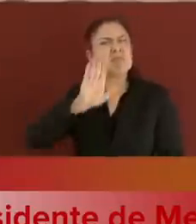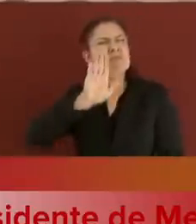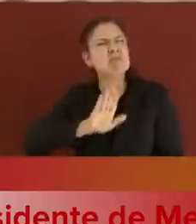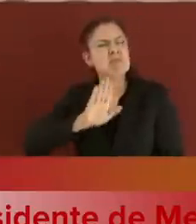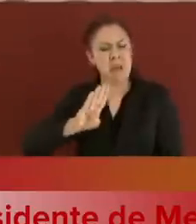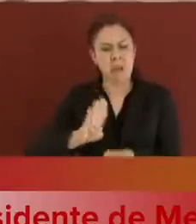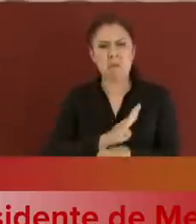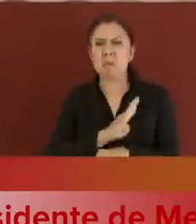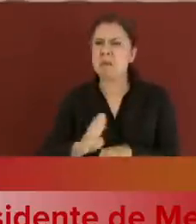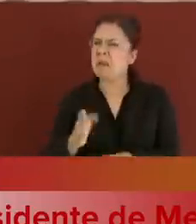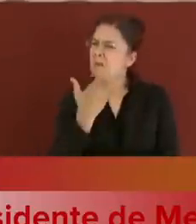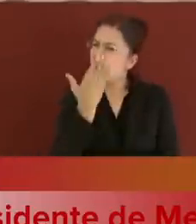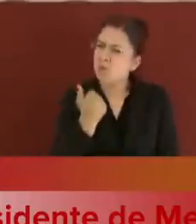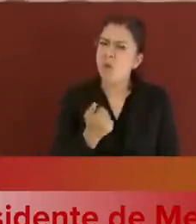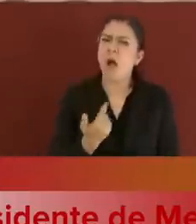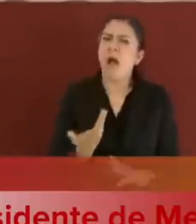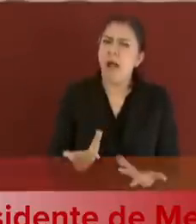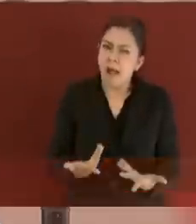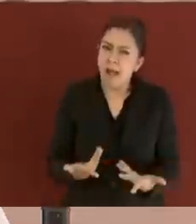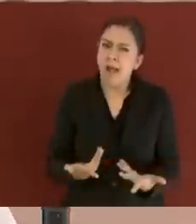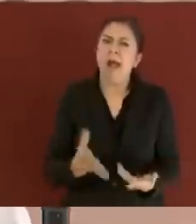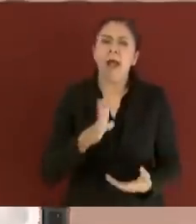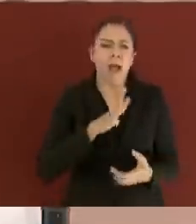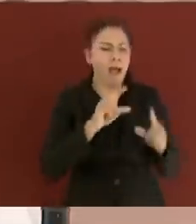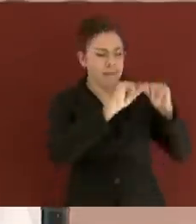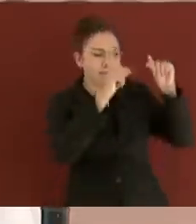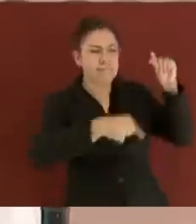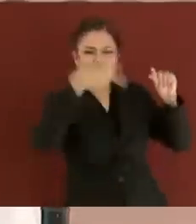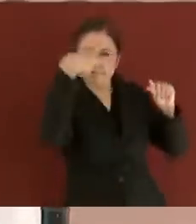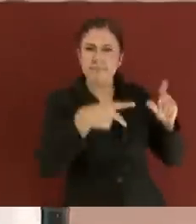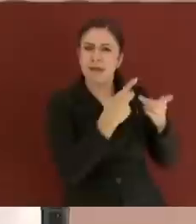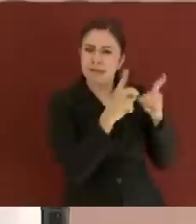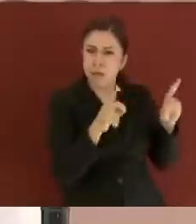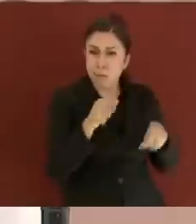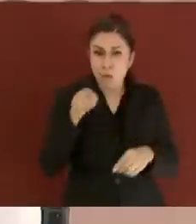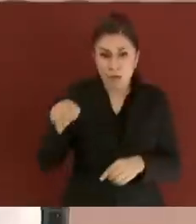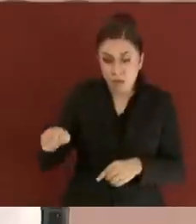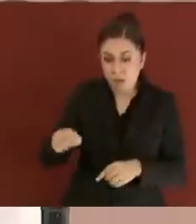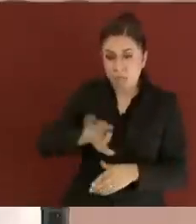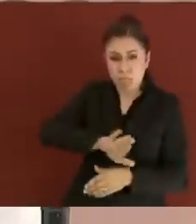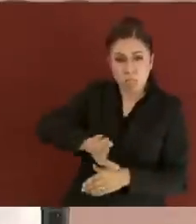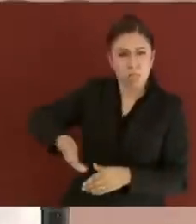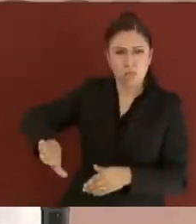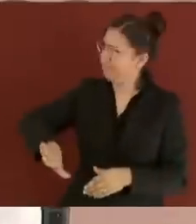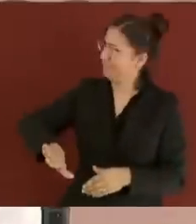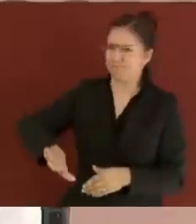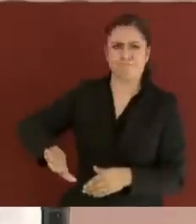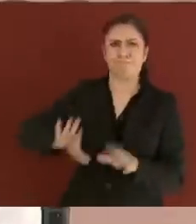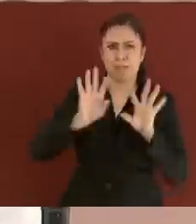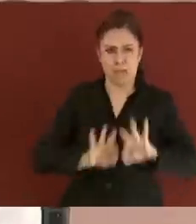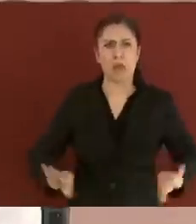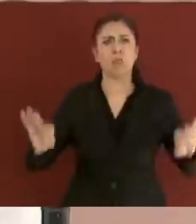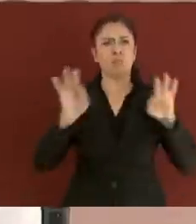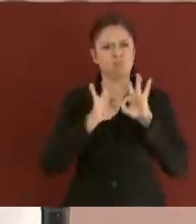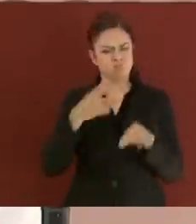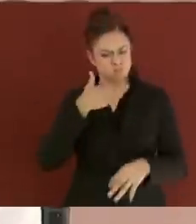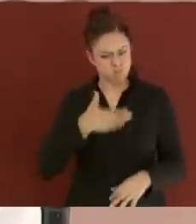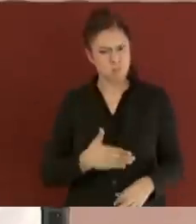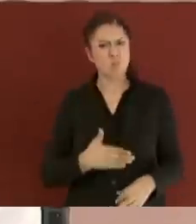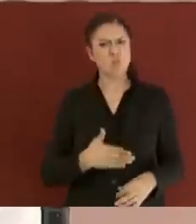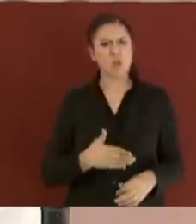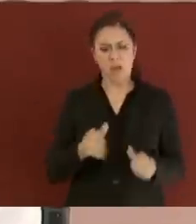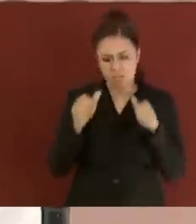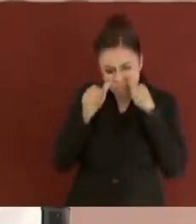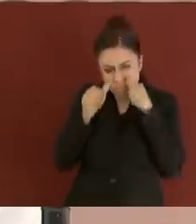Por eso es importante hacer justicia y atender